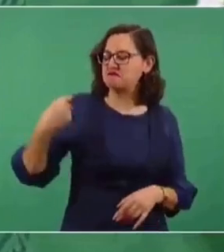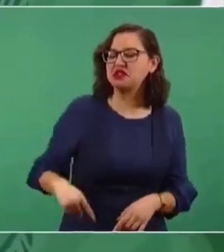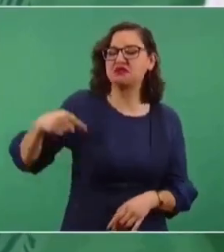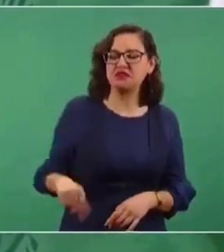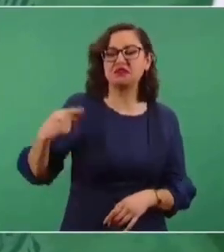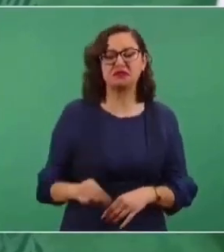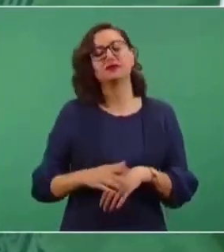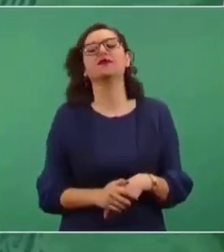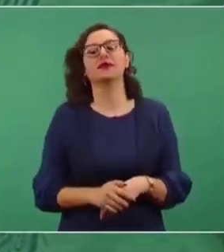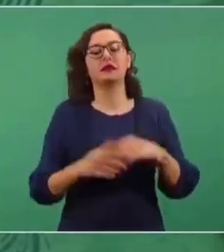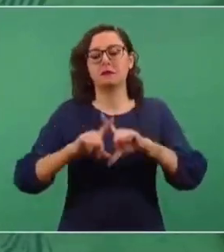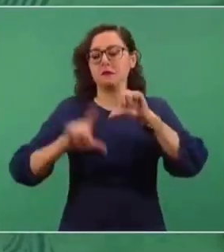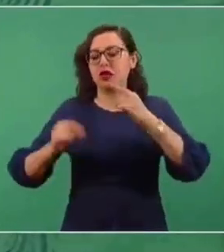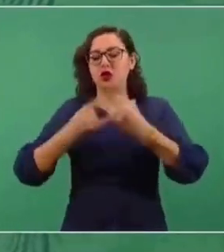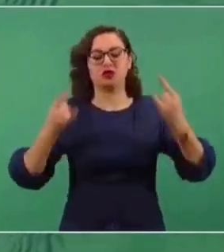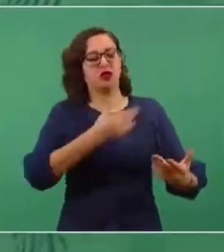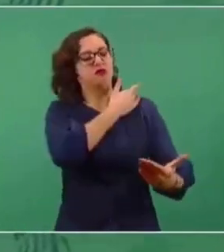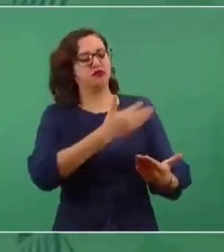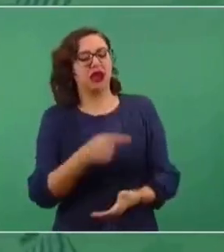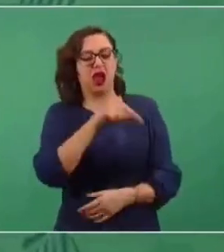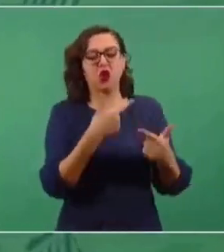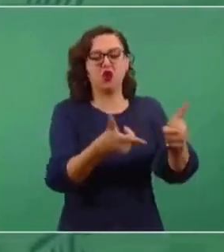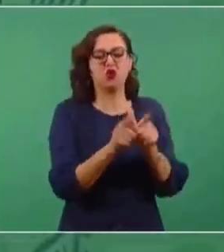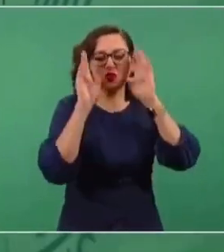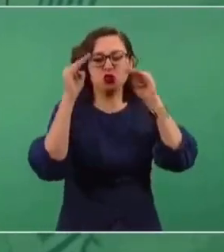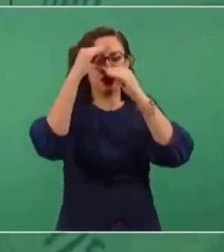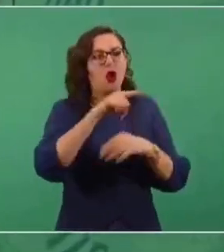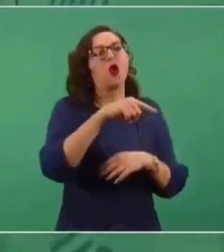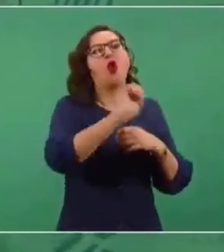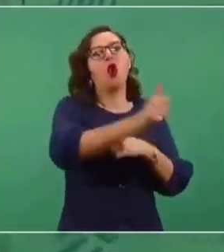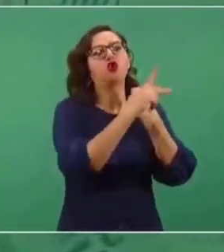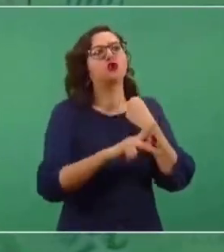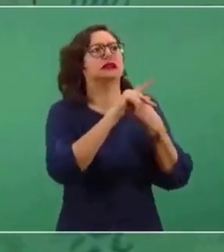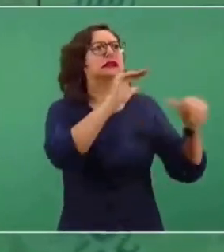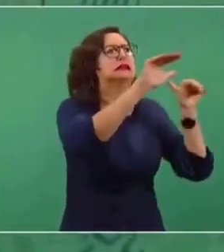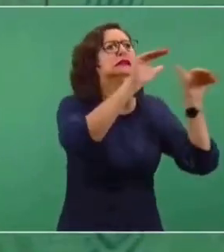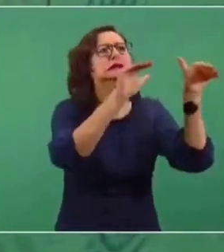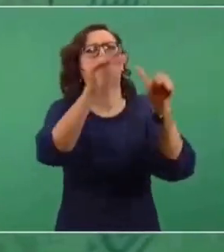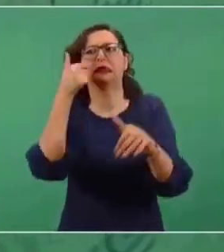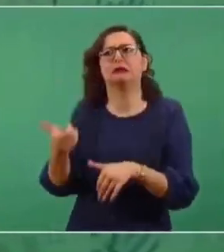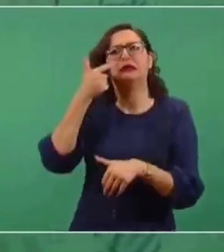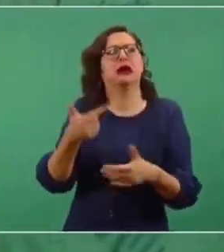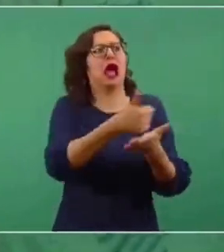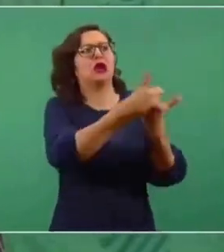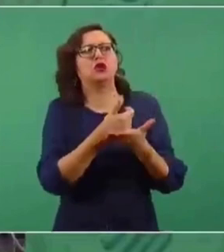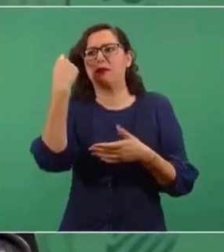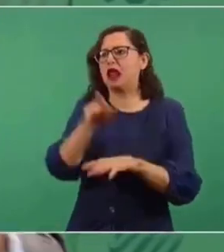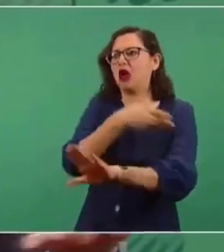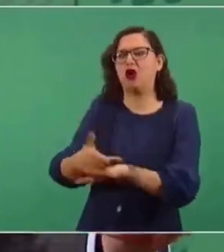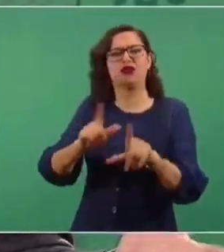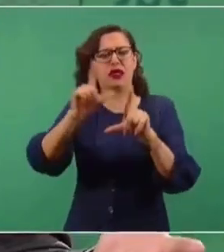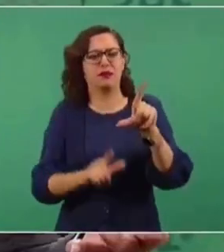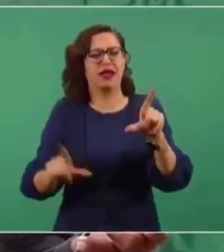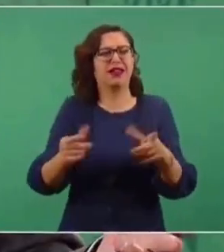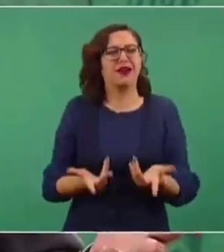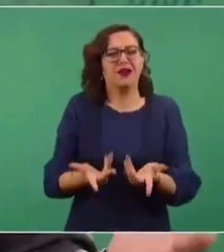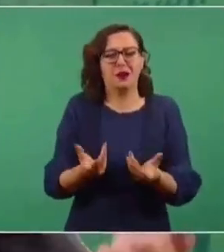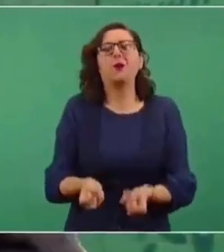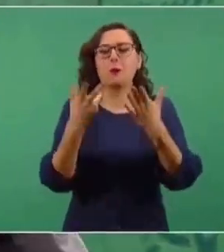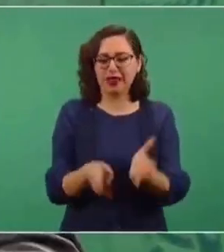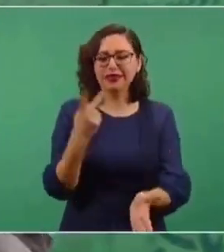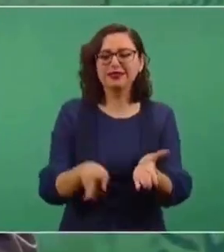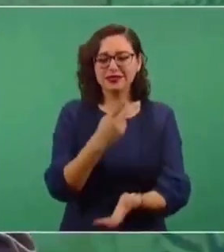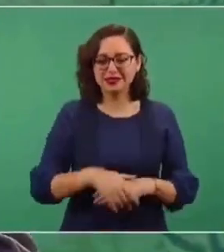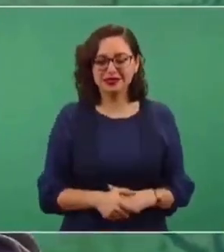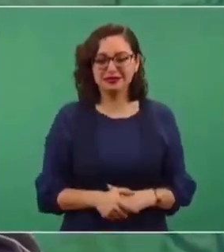¿Cuántas veces han ido al extranjero a pedir ayuda en contra de las decisiones que